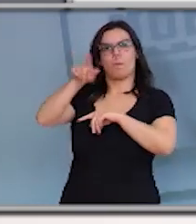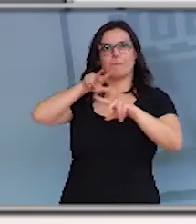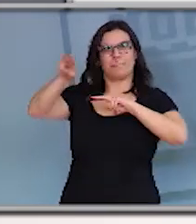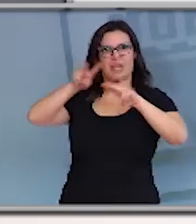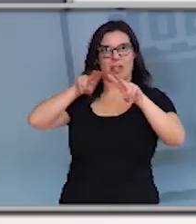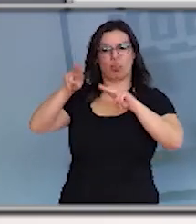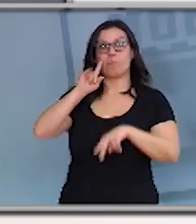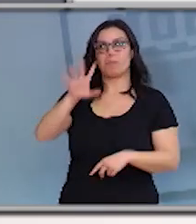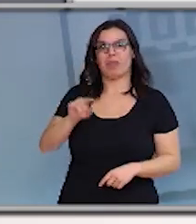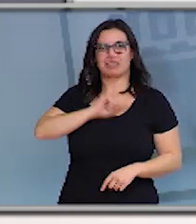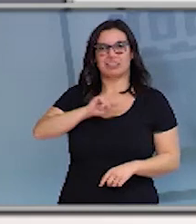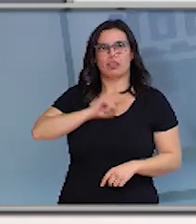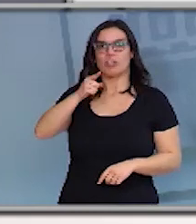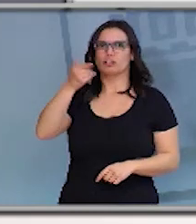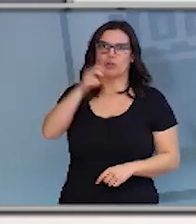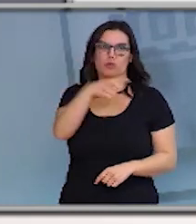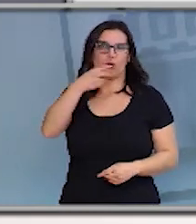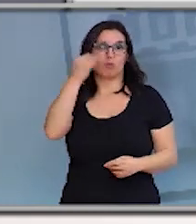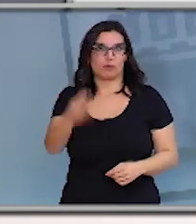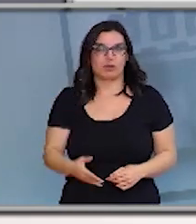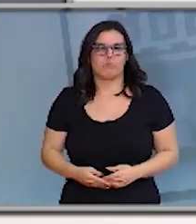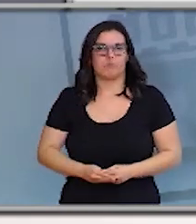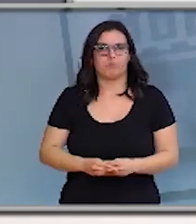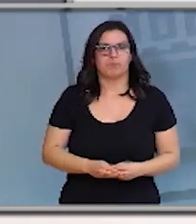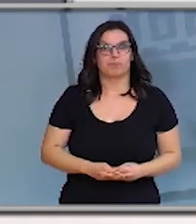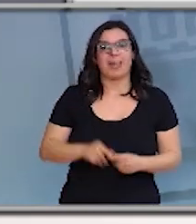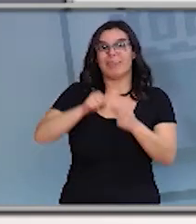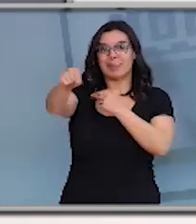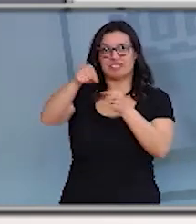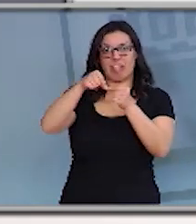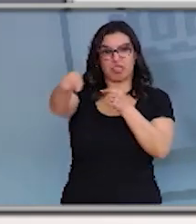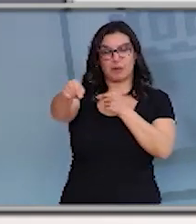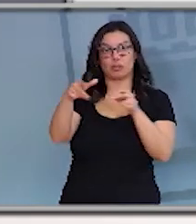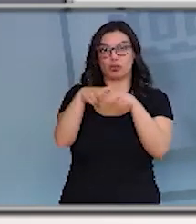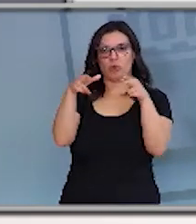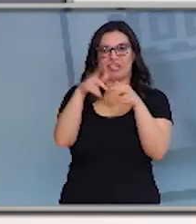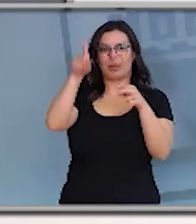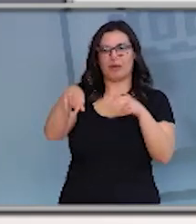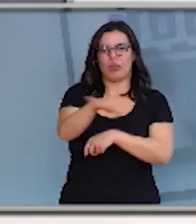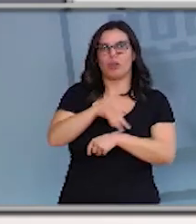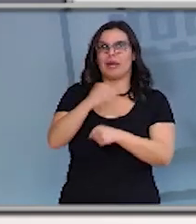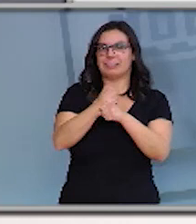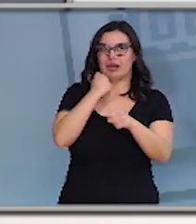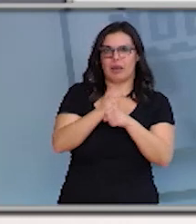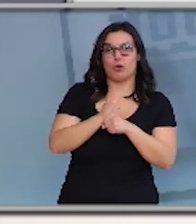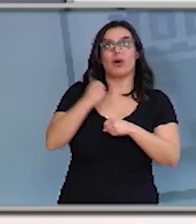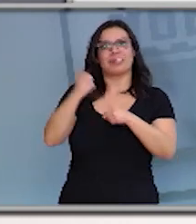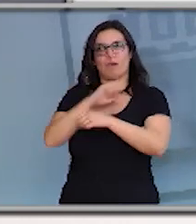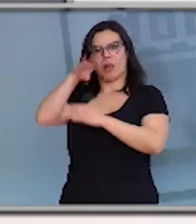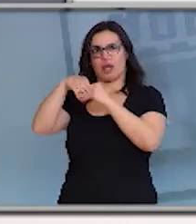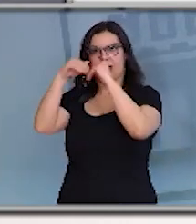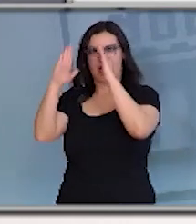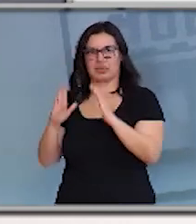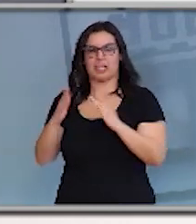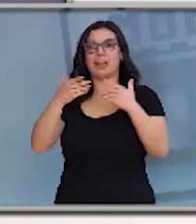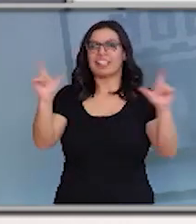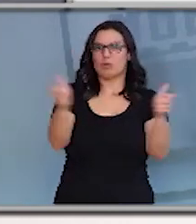vai ser unha gran medida. As medidas de distanciamiento social en lugares de trabajo, teletrabajo, suspensión de reuniones,